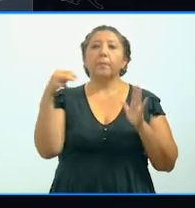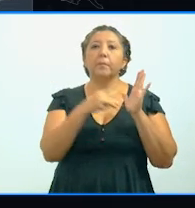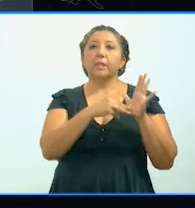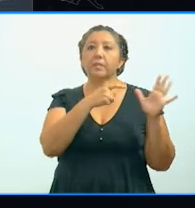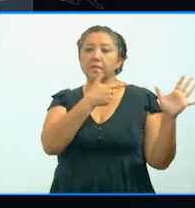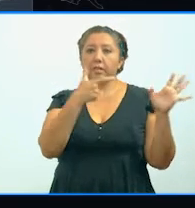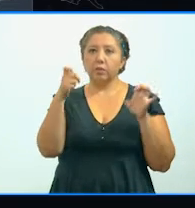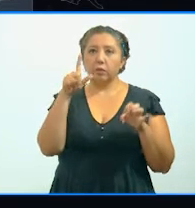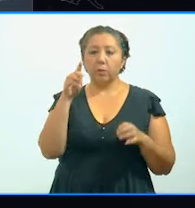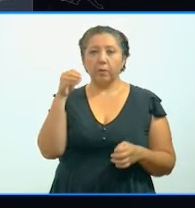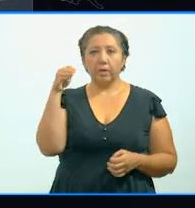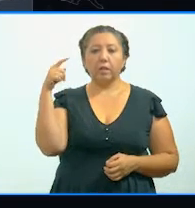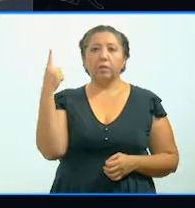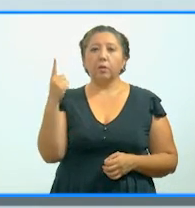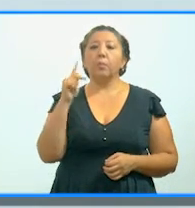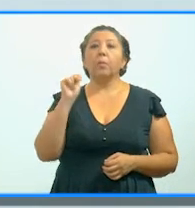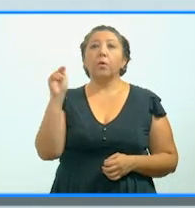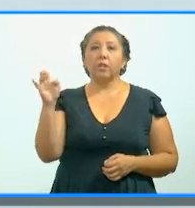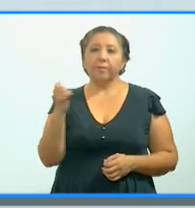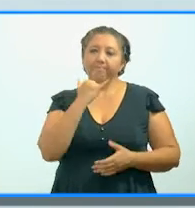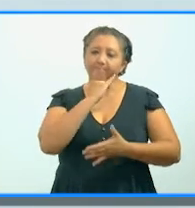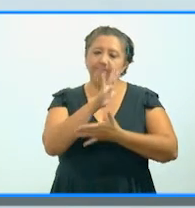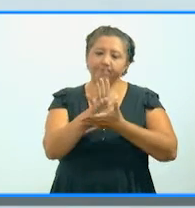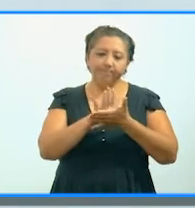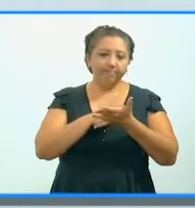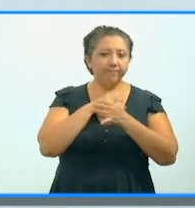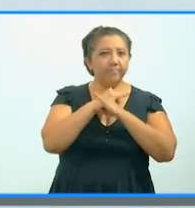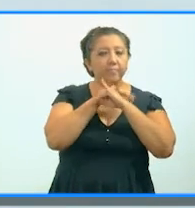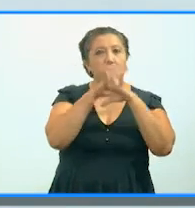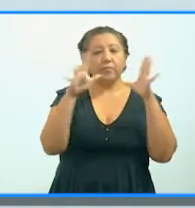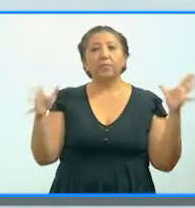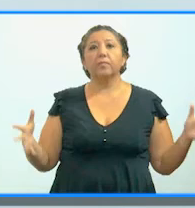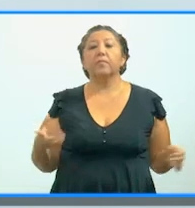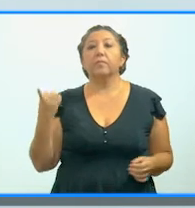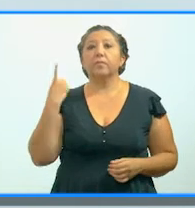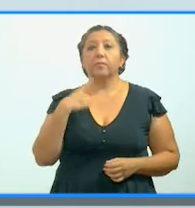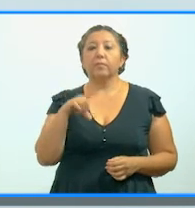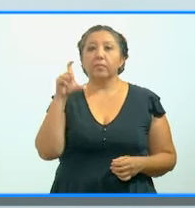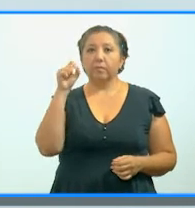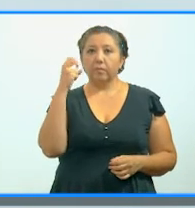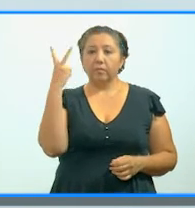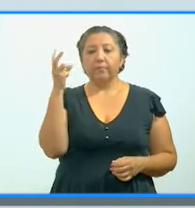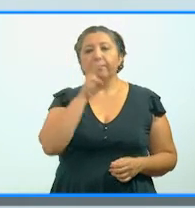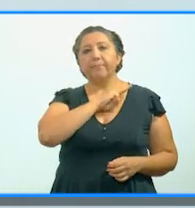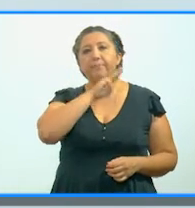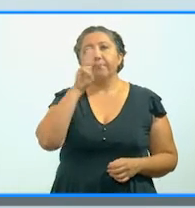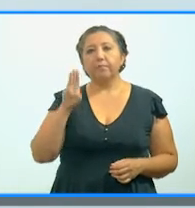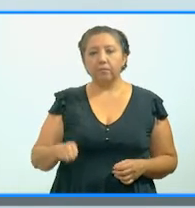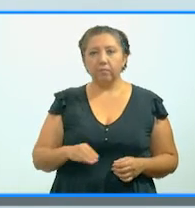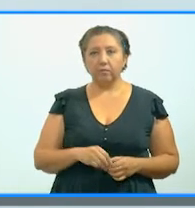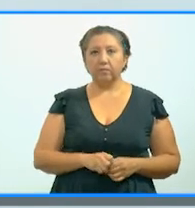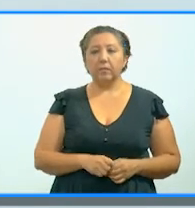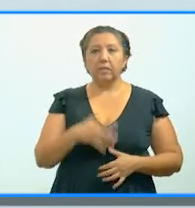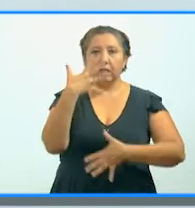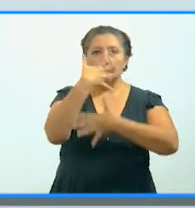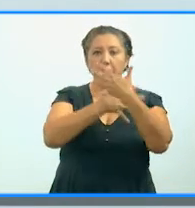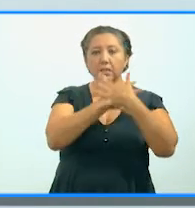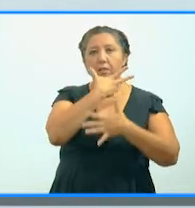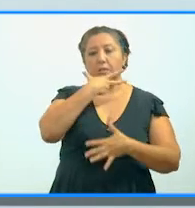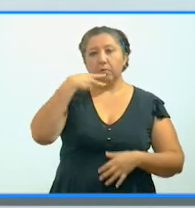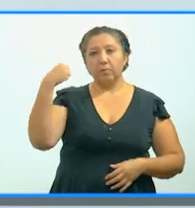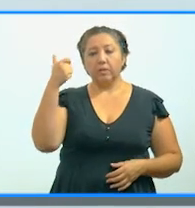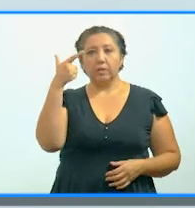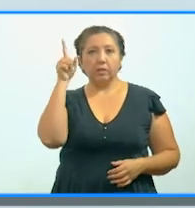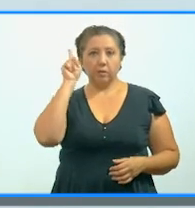,791 en la zona poniente. Lamentablemente, este parte médico informamos de 22 fallecimientos. Son 15 hombres